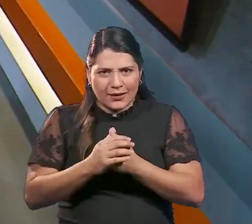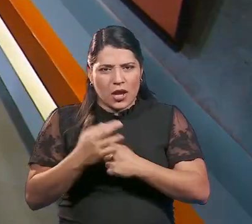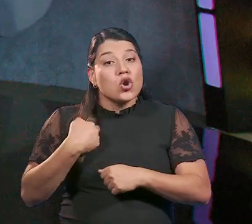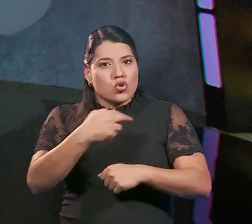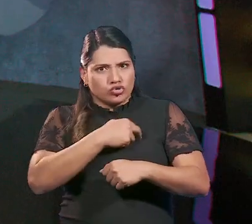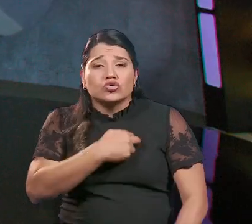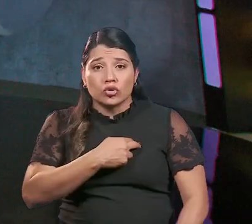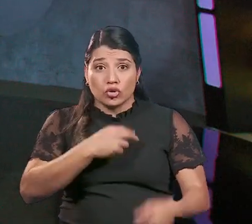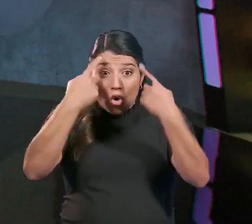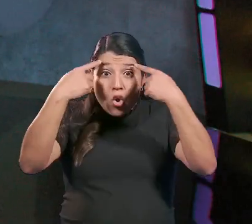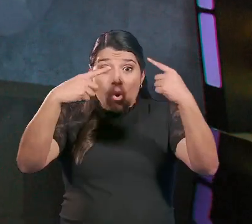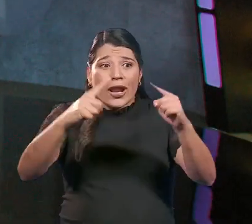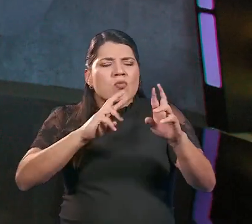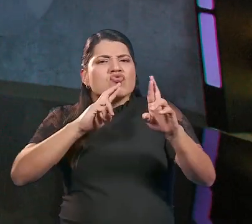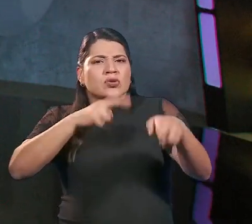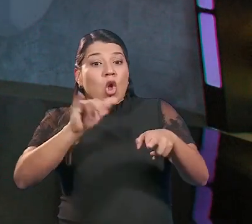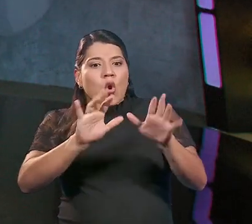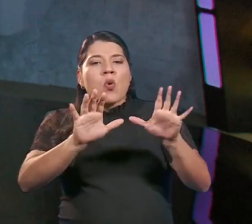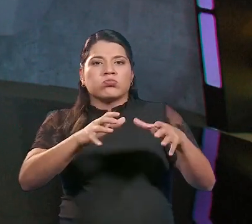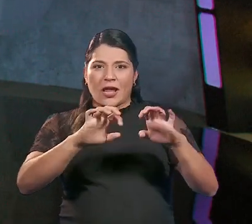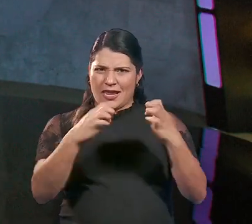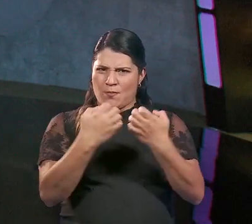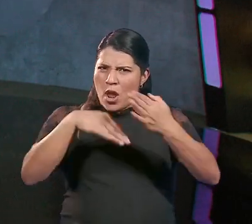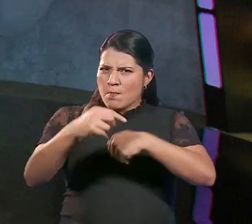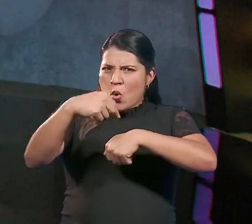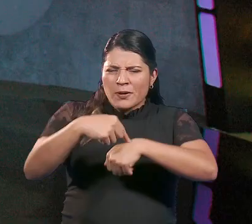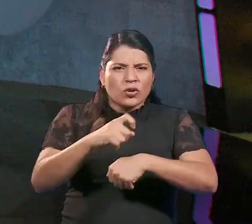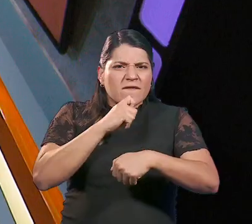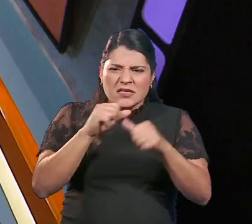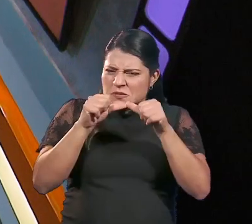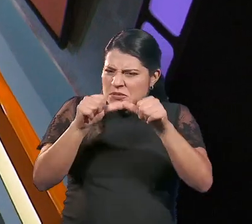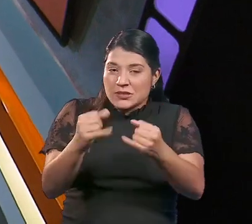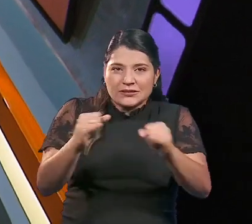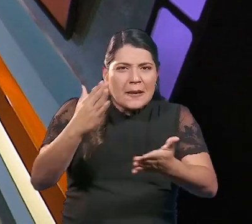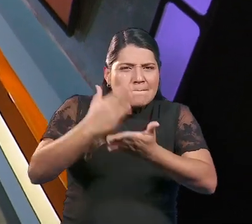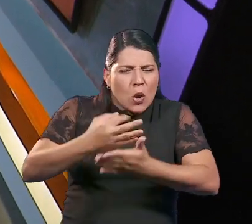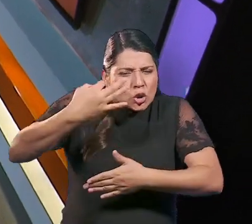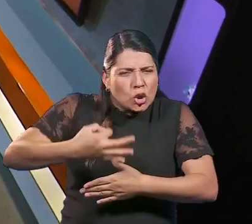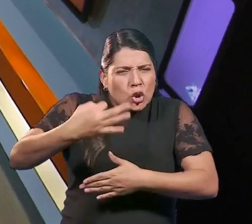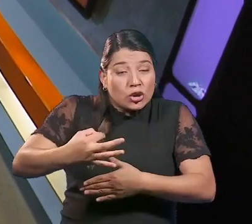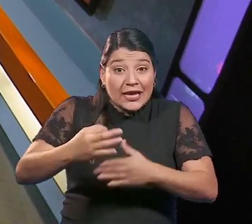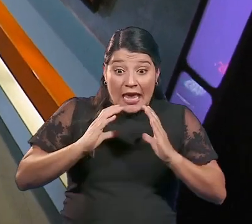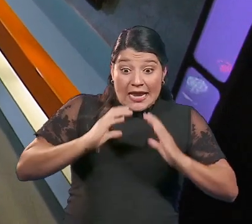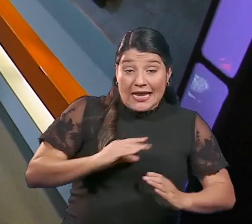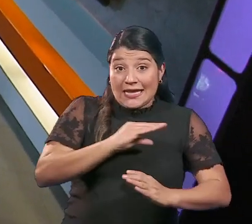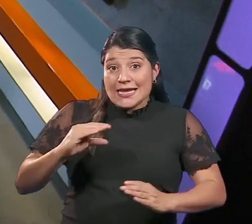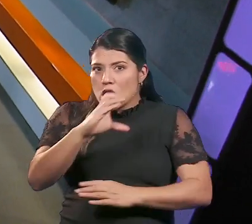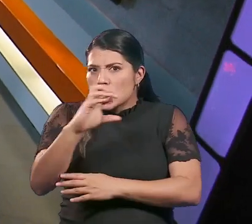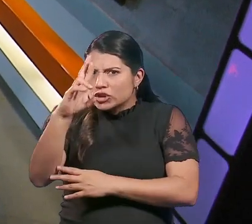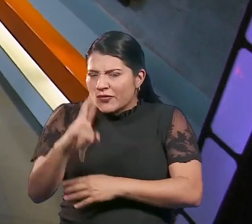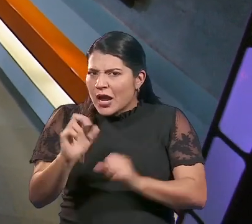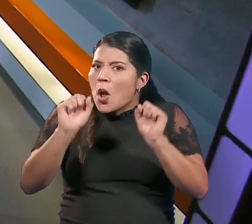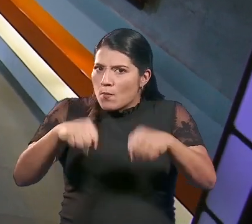ambiental. Hemos respondido como conglomerado, ante momentos difíciles, sin pausa. Todos los días del año nuestros clientes y toda Costa